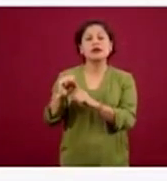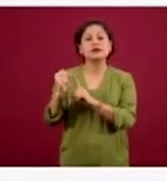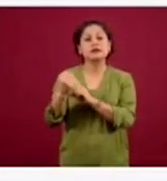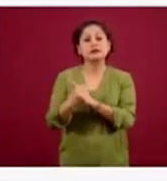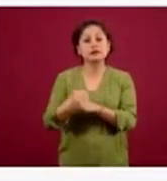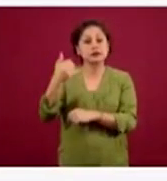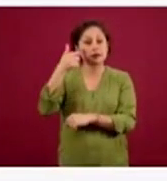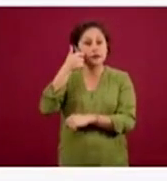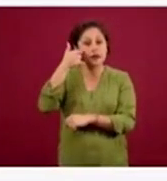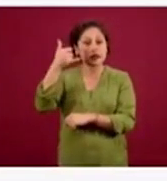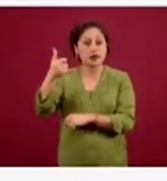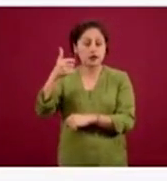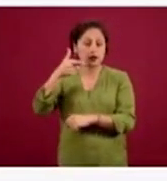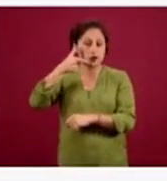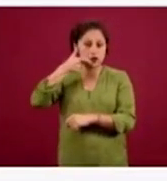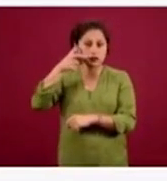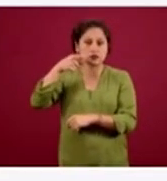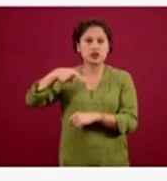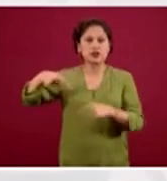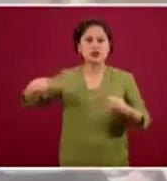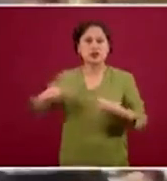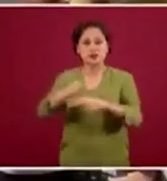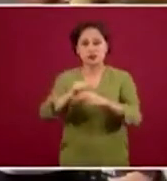e Institucional. La siguiente, por favor.